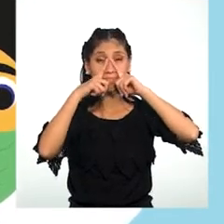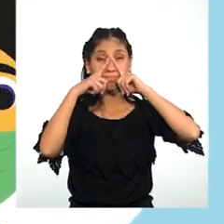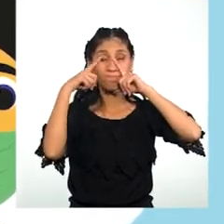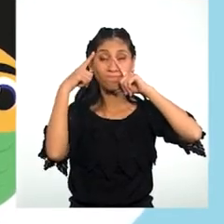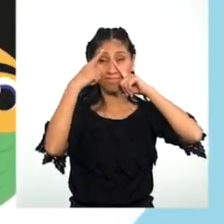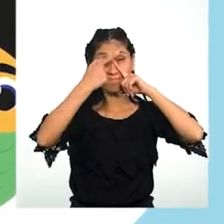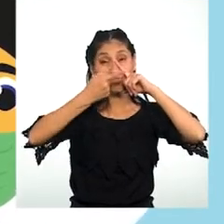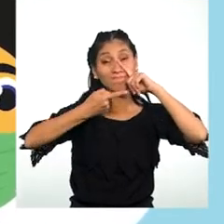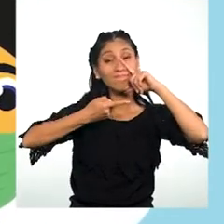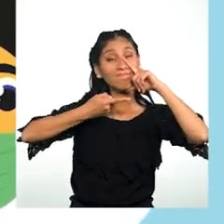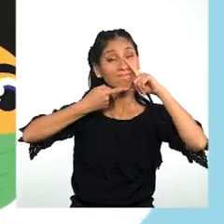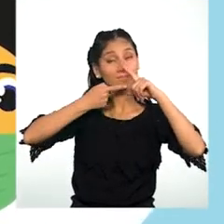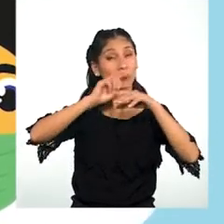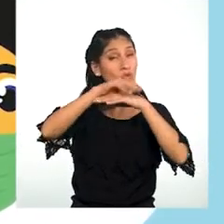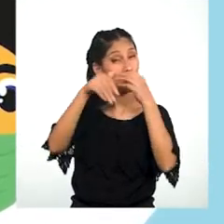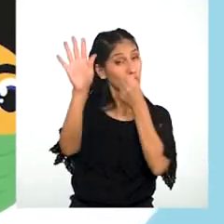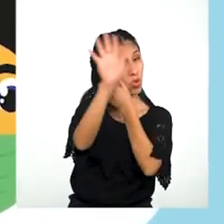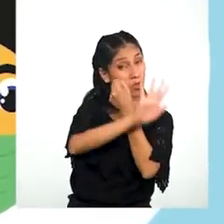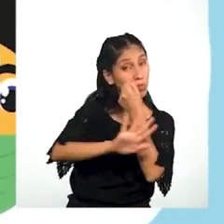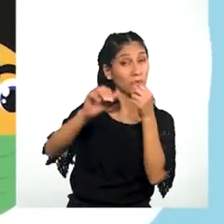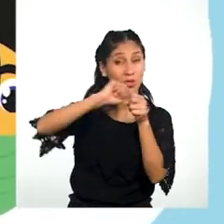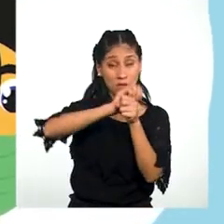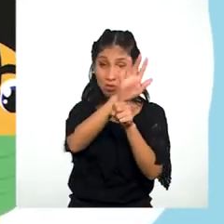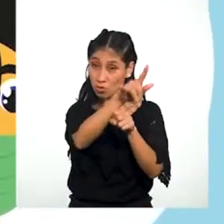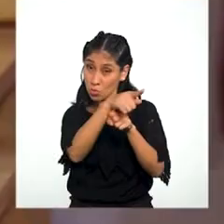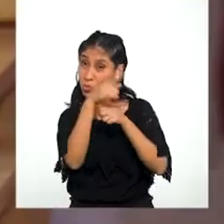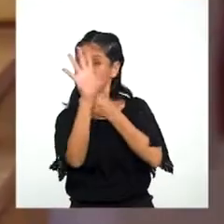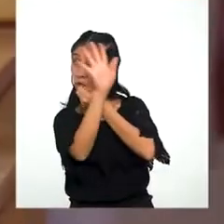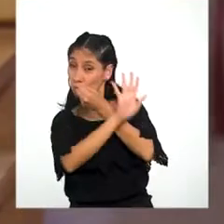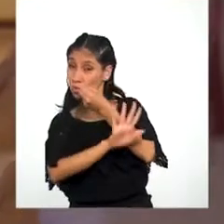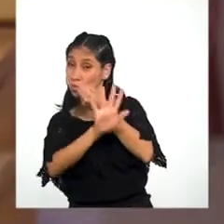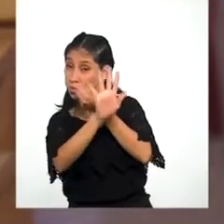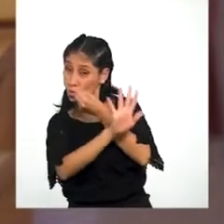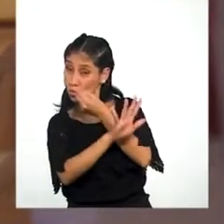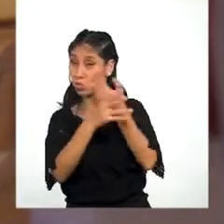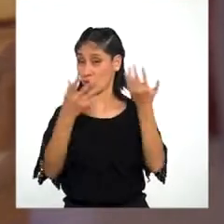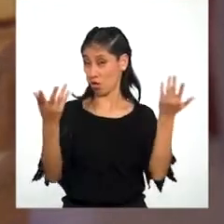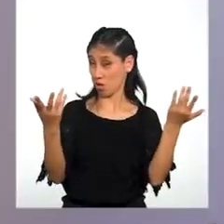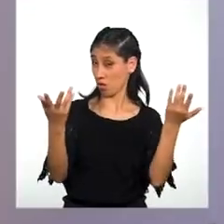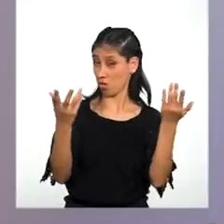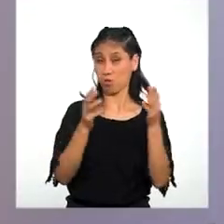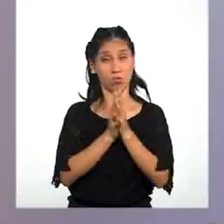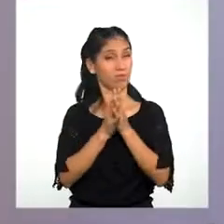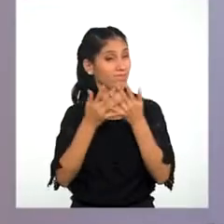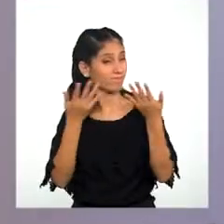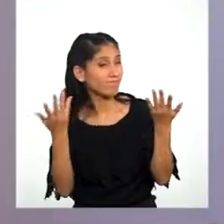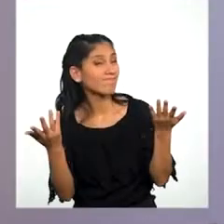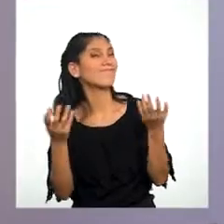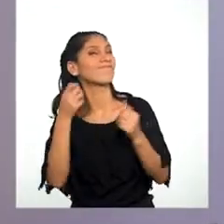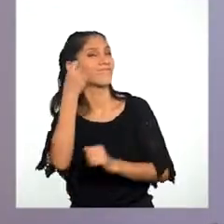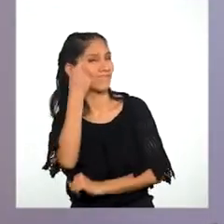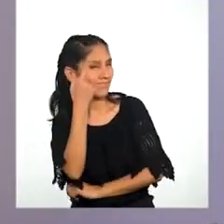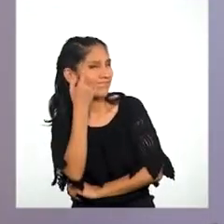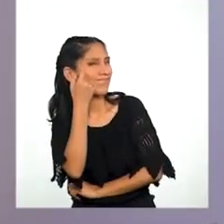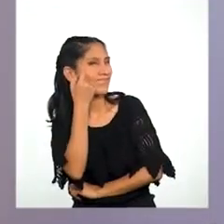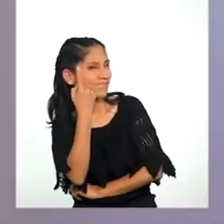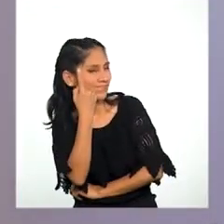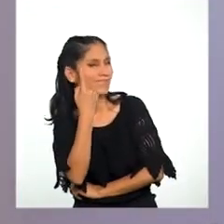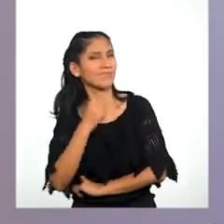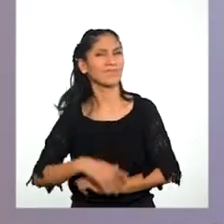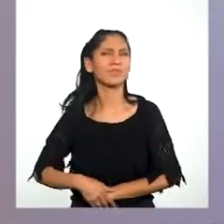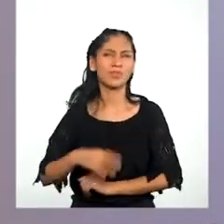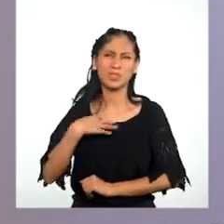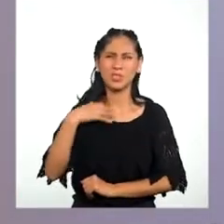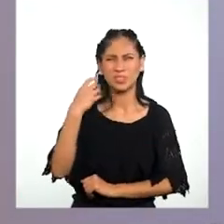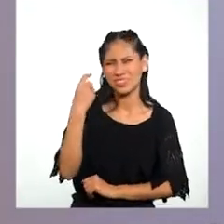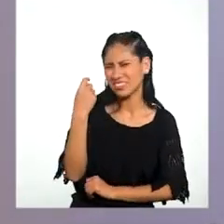Nos protege Del coronavirus ¡Jejeje! ¡Sí! ¡Hm! Entiendo Yo la